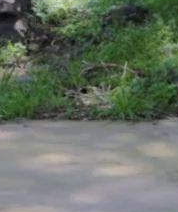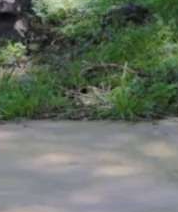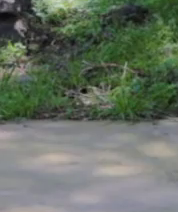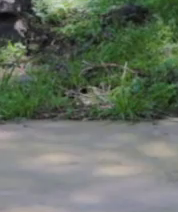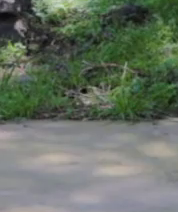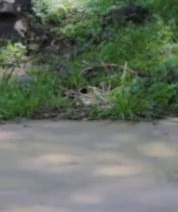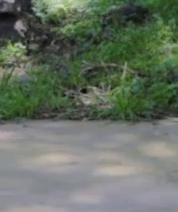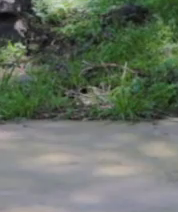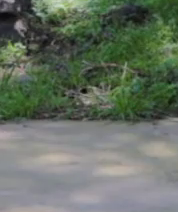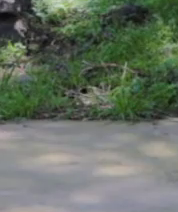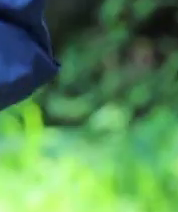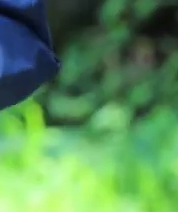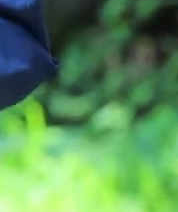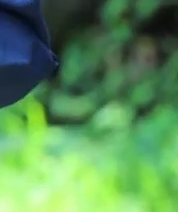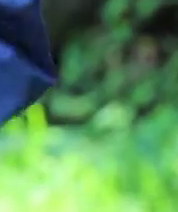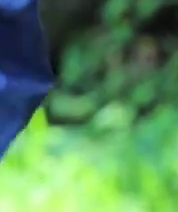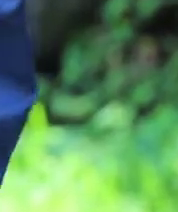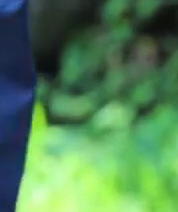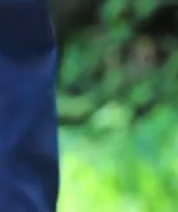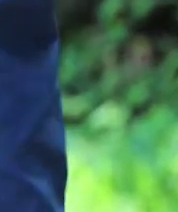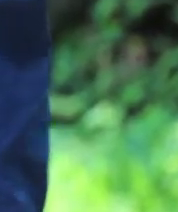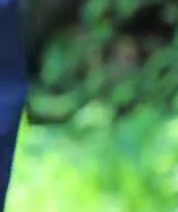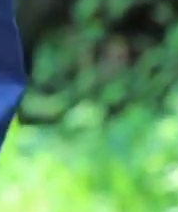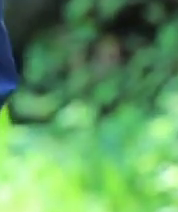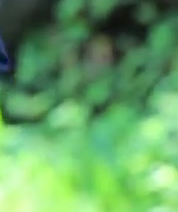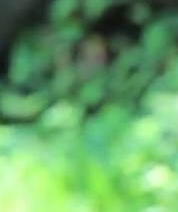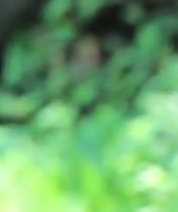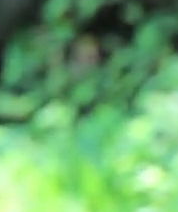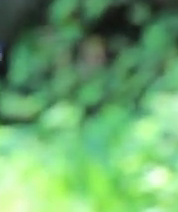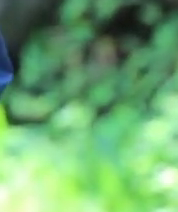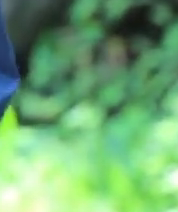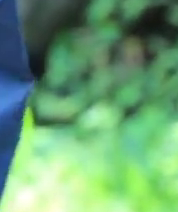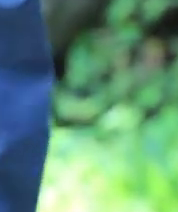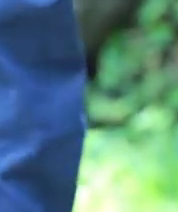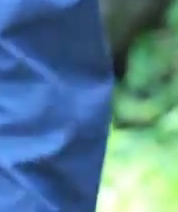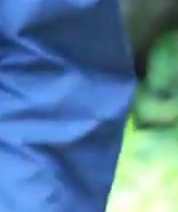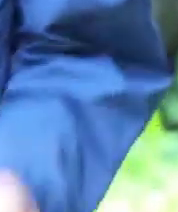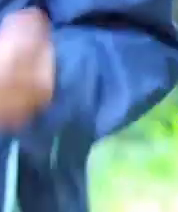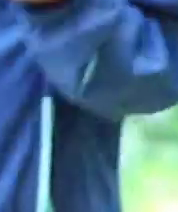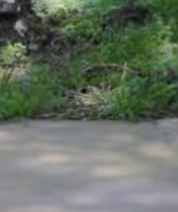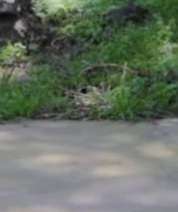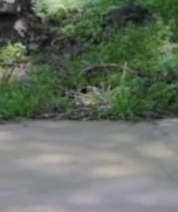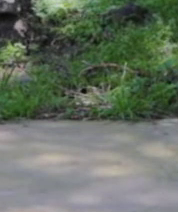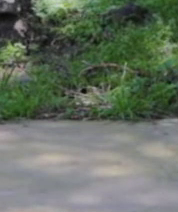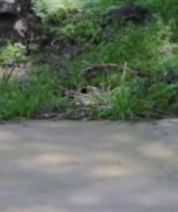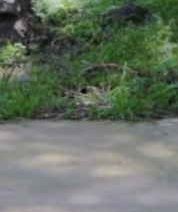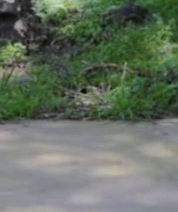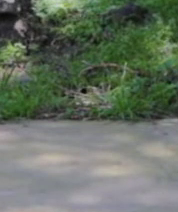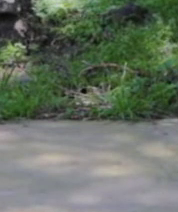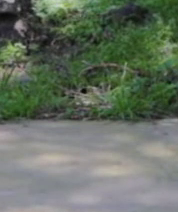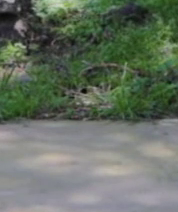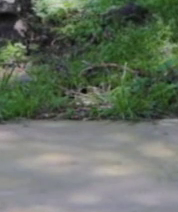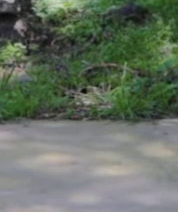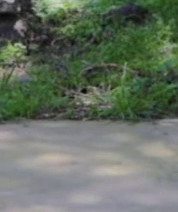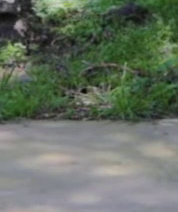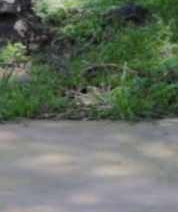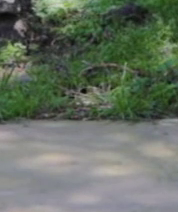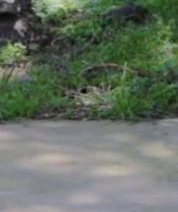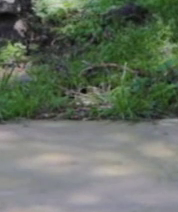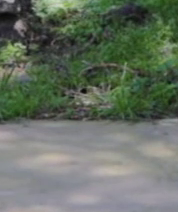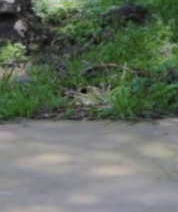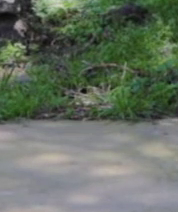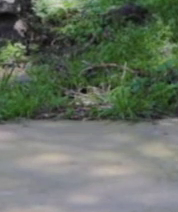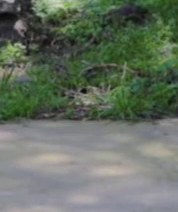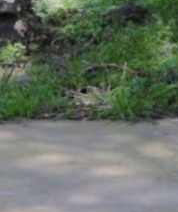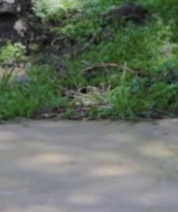Jair, exacto. Así, perfecto. Otra más, una vez más. Con fuerza, que se